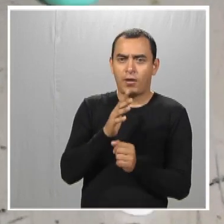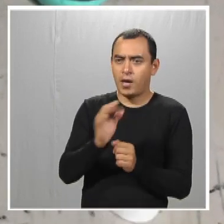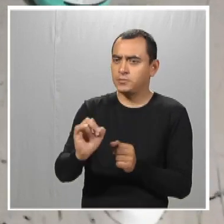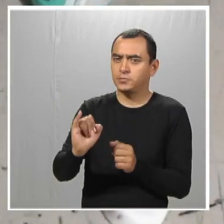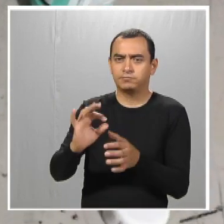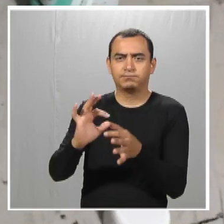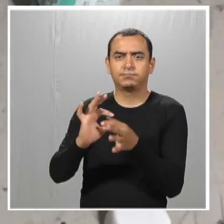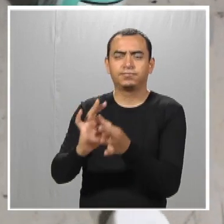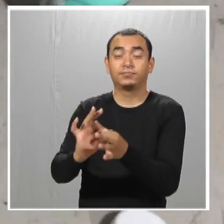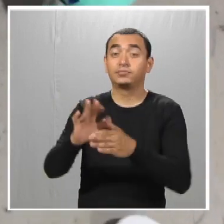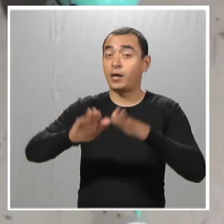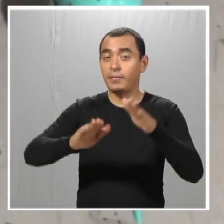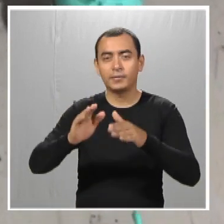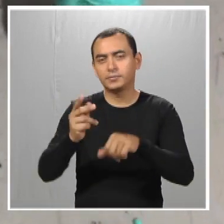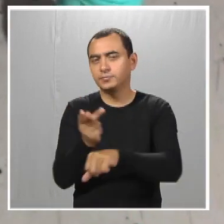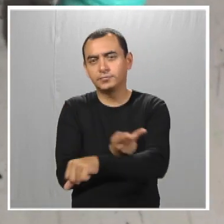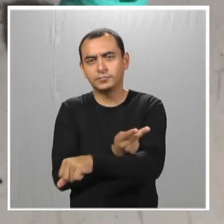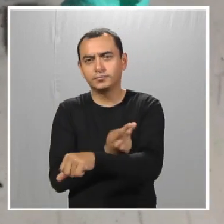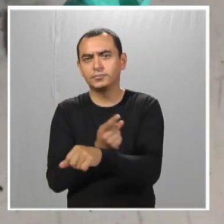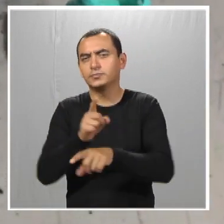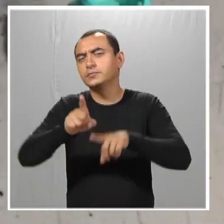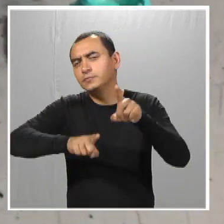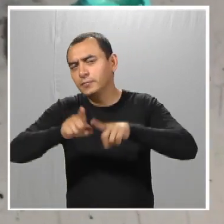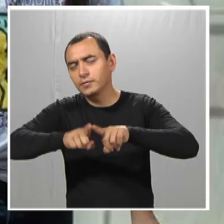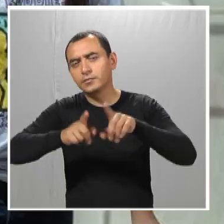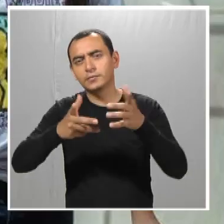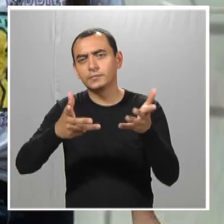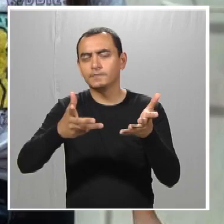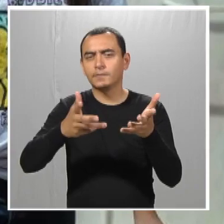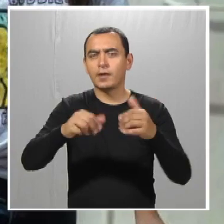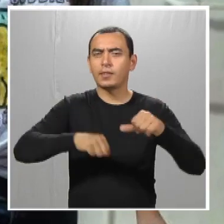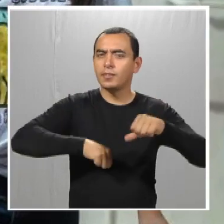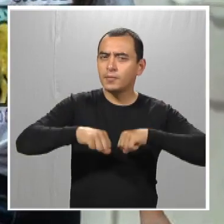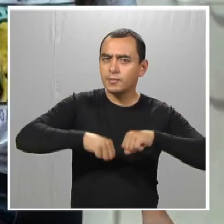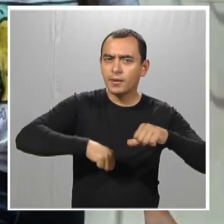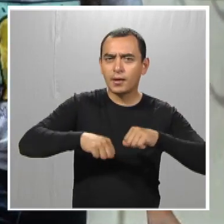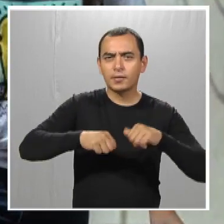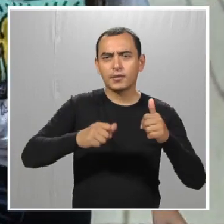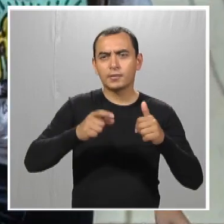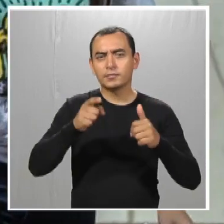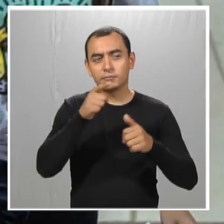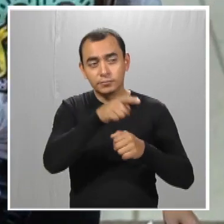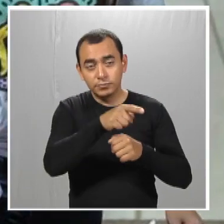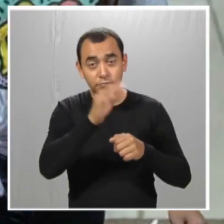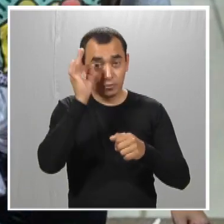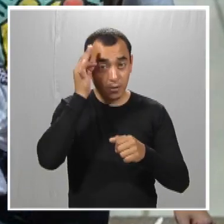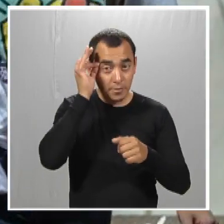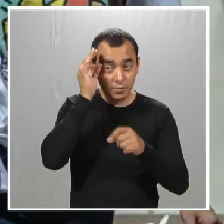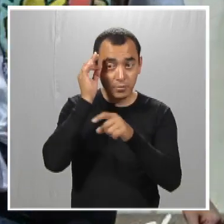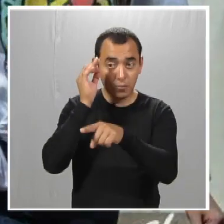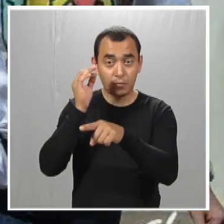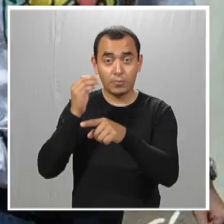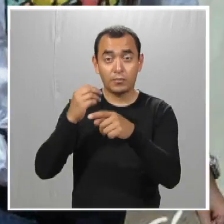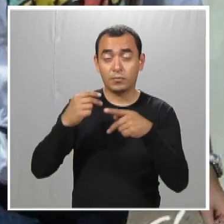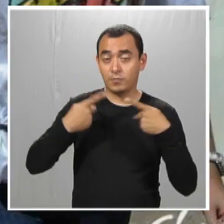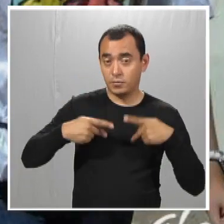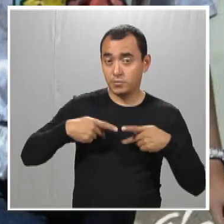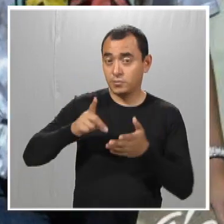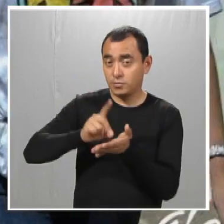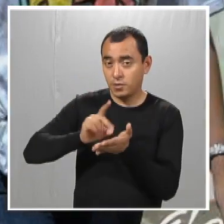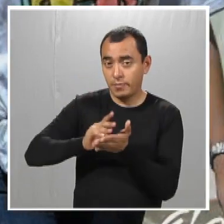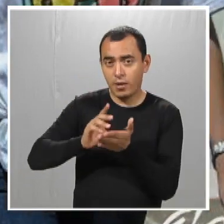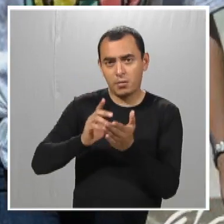el match. A veces no pasa así y yo dependiendo de las actividades del voluntario y las actividades del chico,